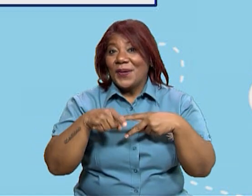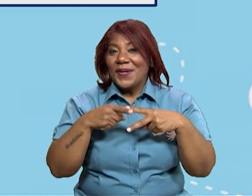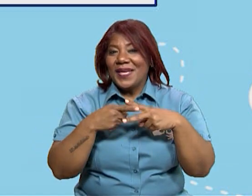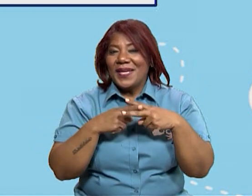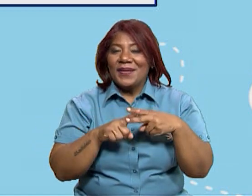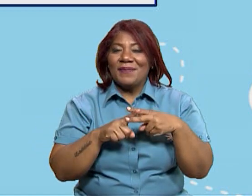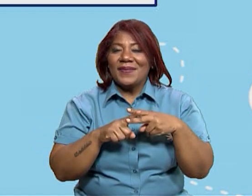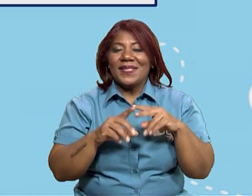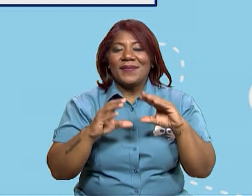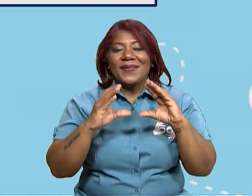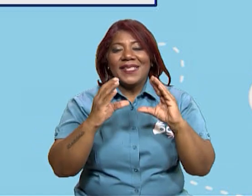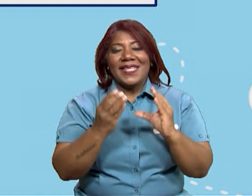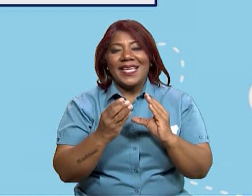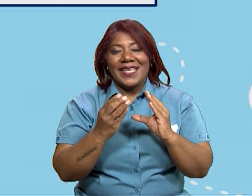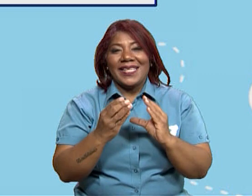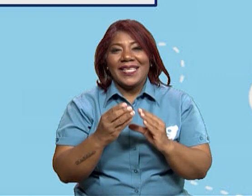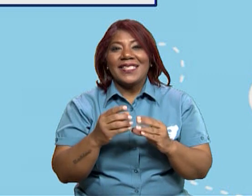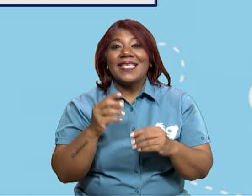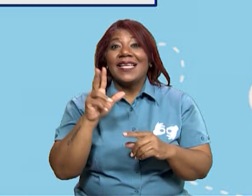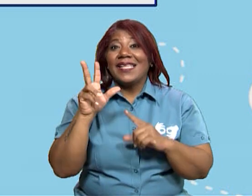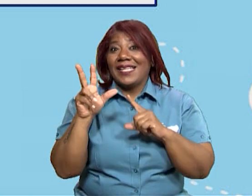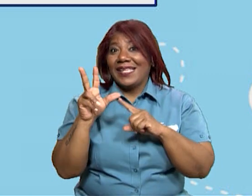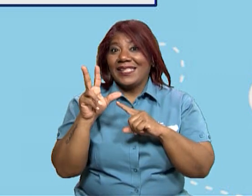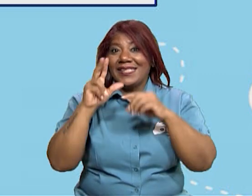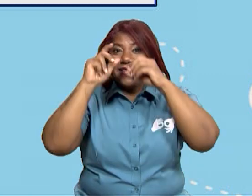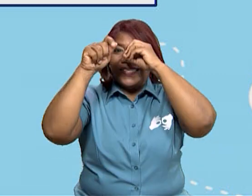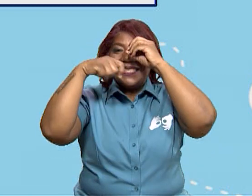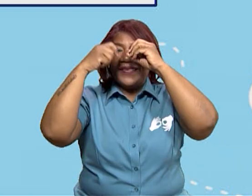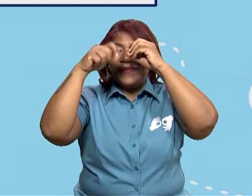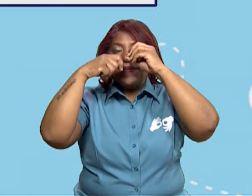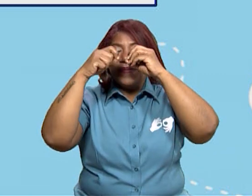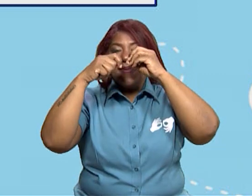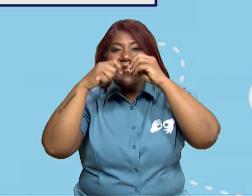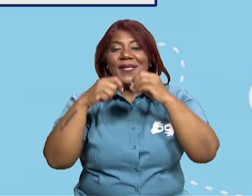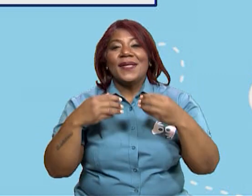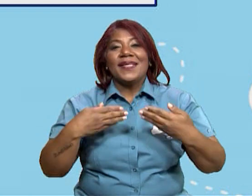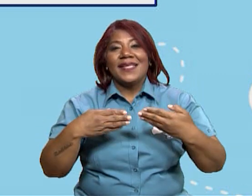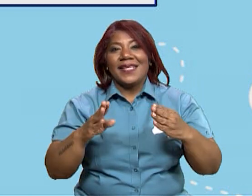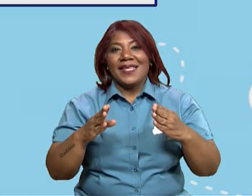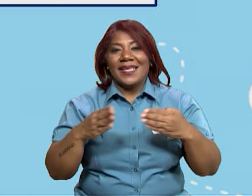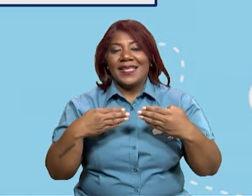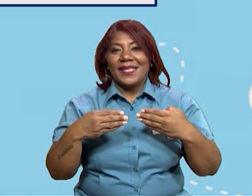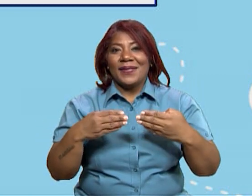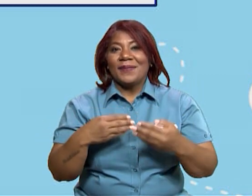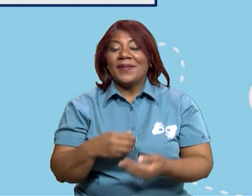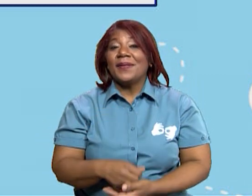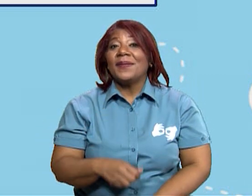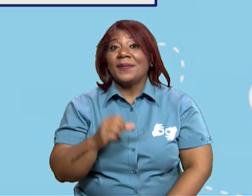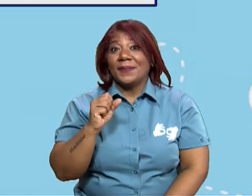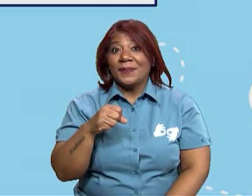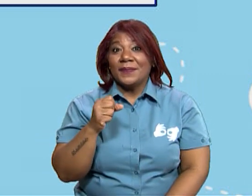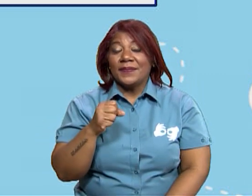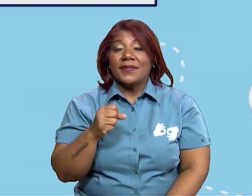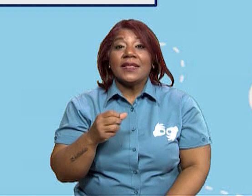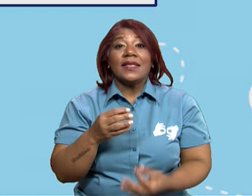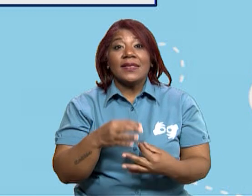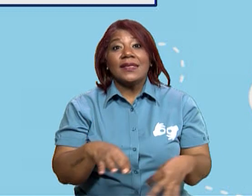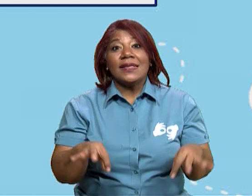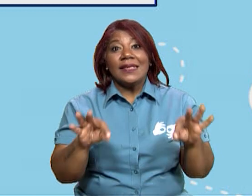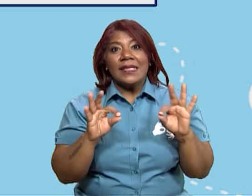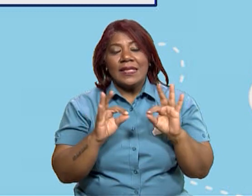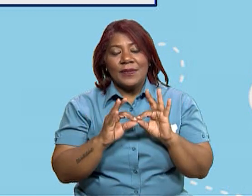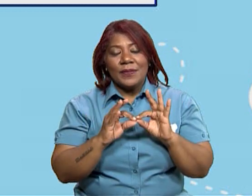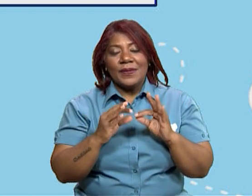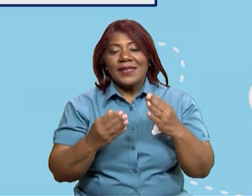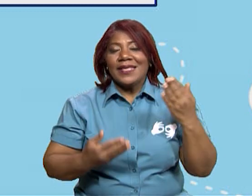nuestra clase de hoy con eso, la tercera cápsula del canal de Panamá, que también es una fuente de